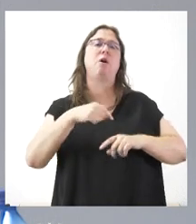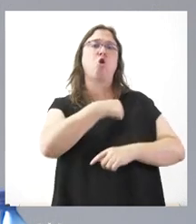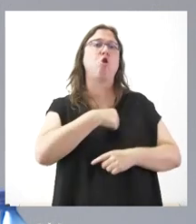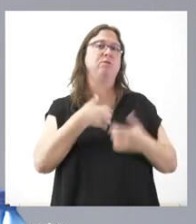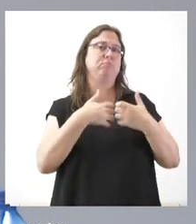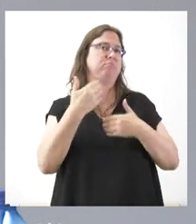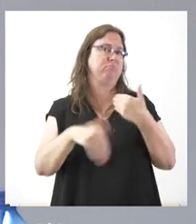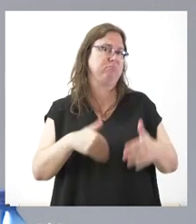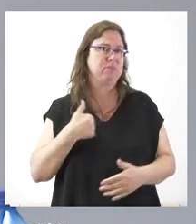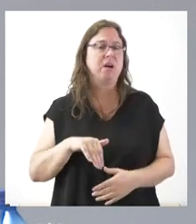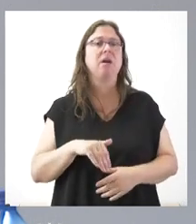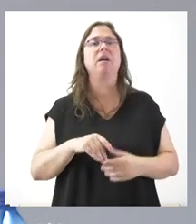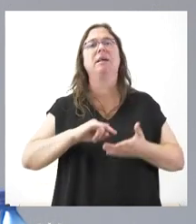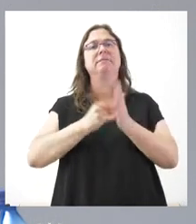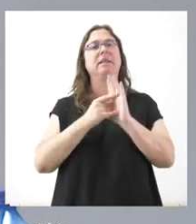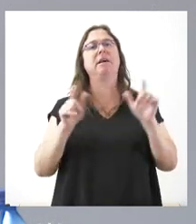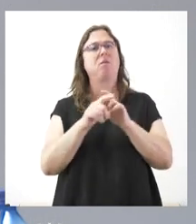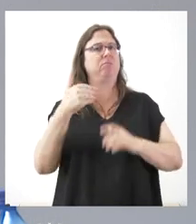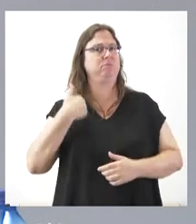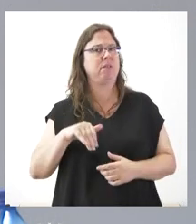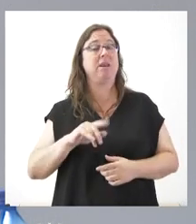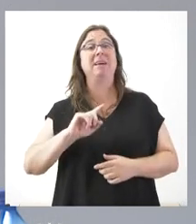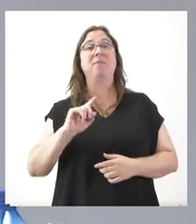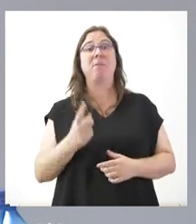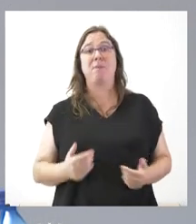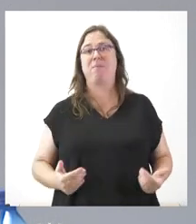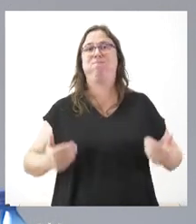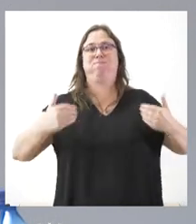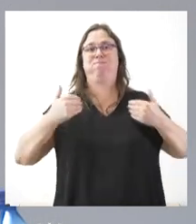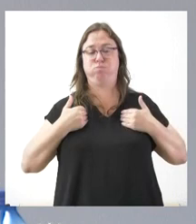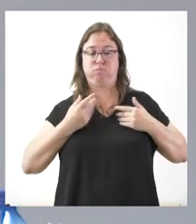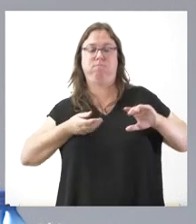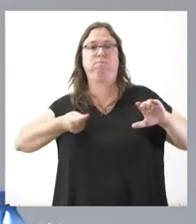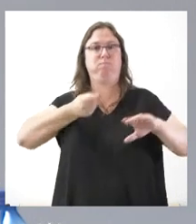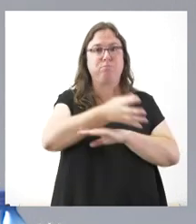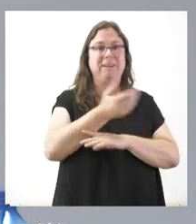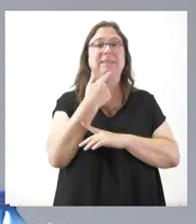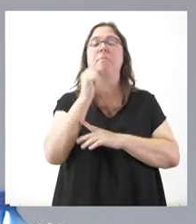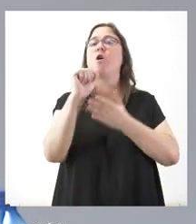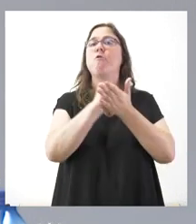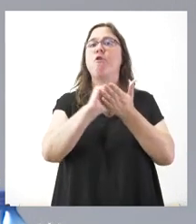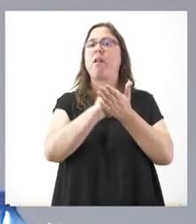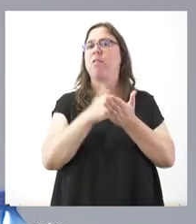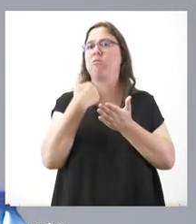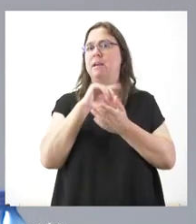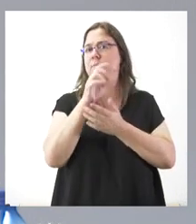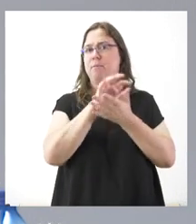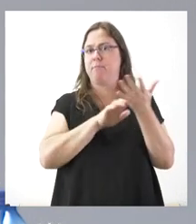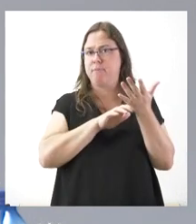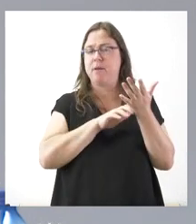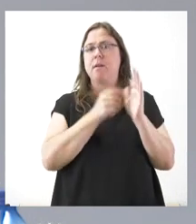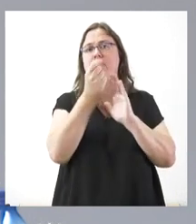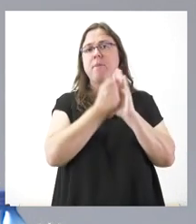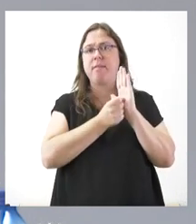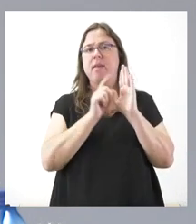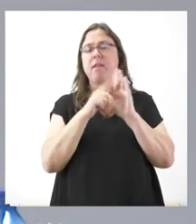del presupuesto, las reuniones técnicas correspondientes, la primera carga del presupuesto. Hay un primer borrador de redacción de la ley de medidas y